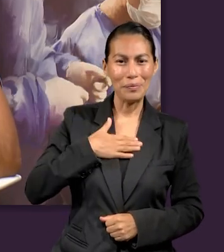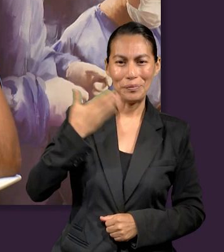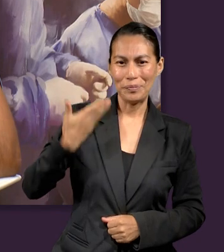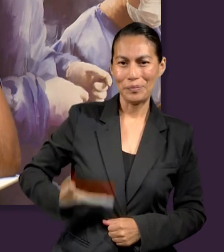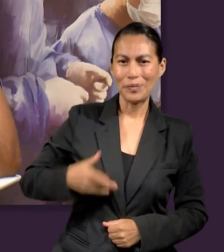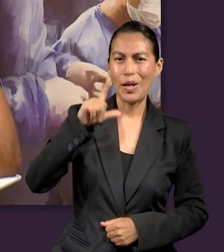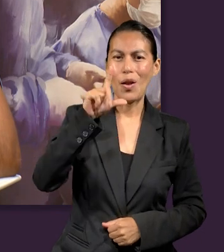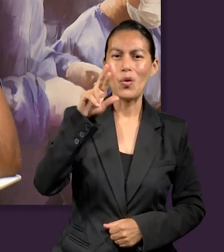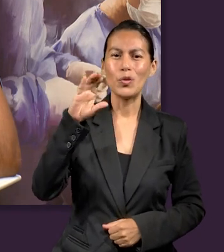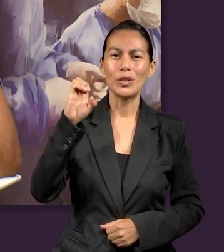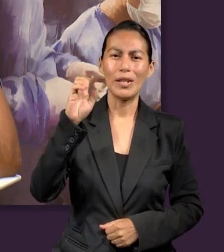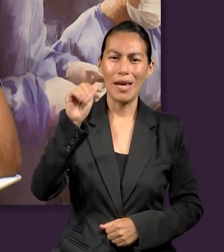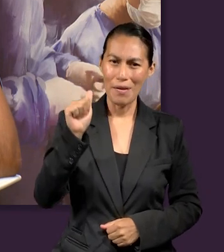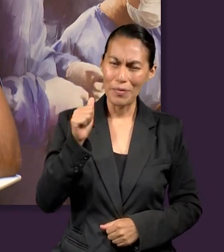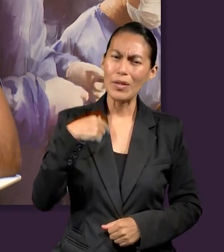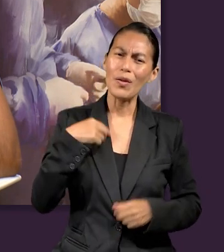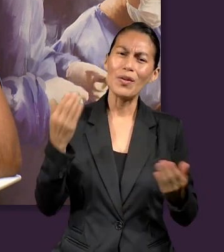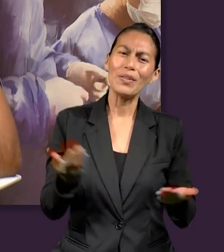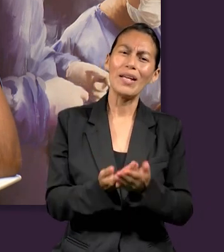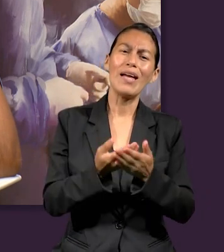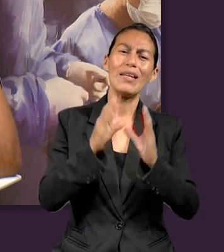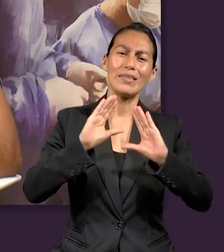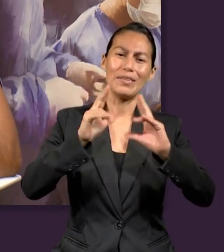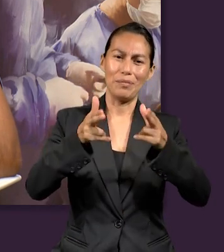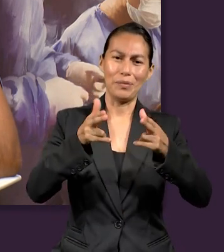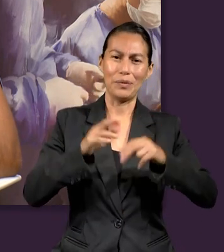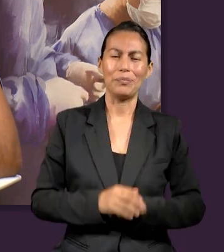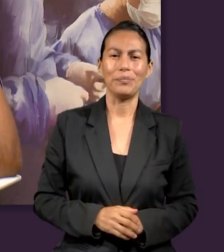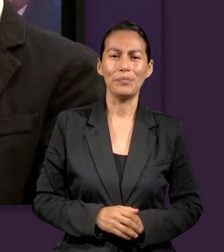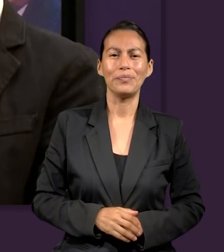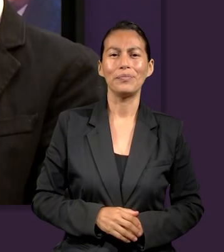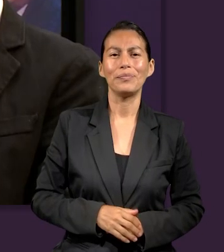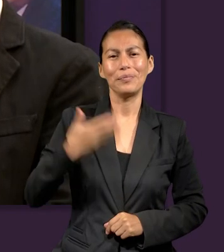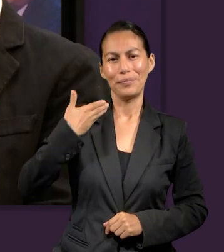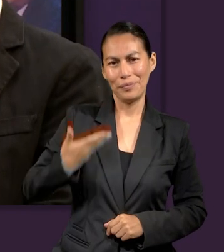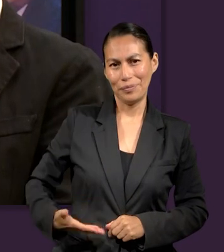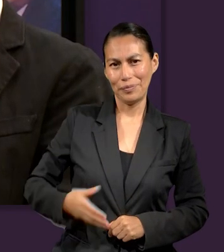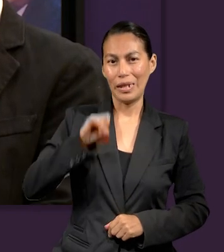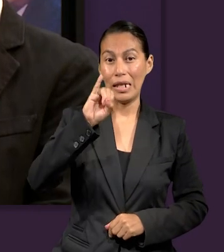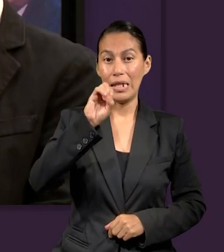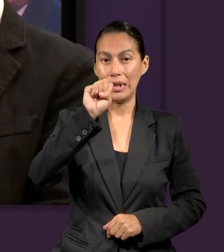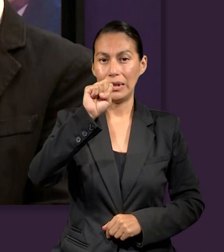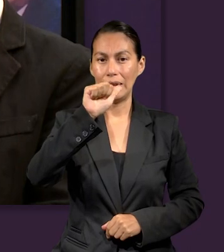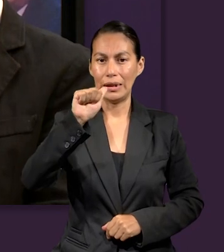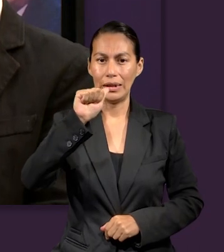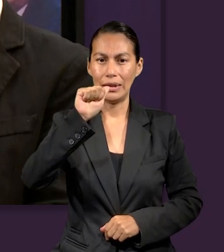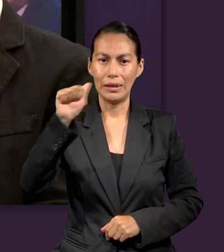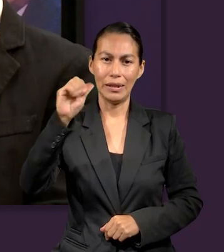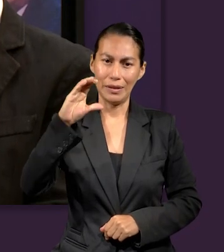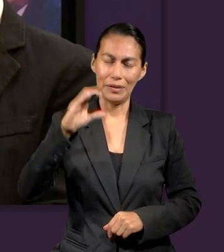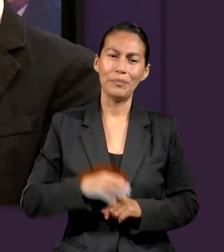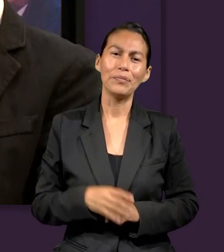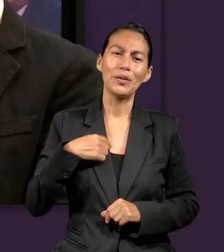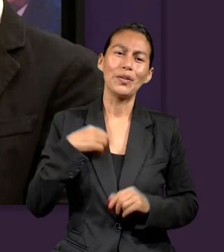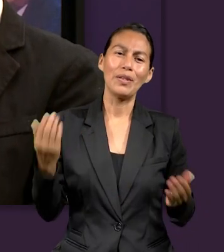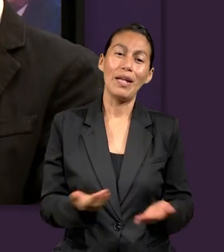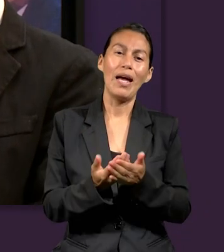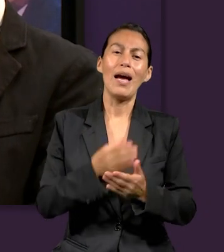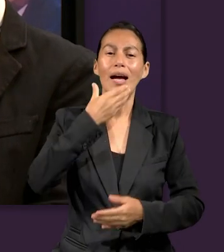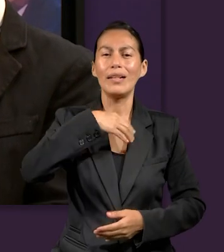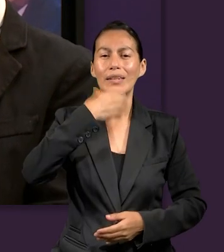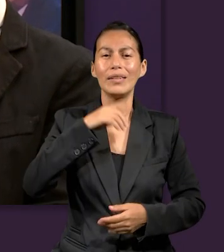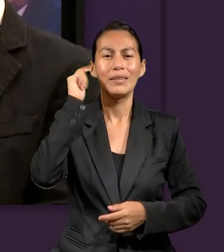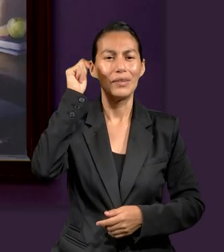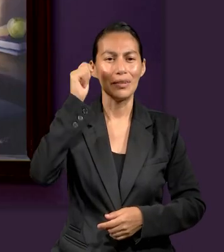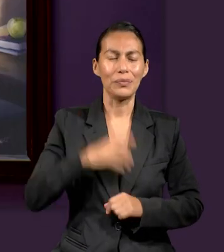nombre es Lucía Morales y soy originaria de Chiapas. Mi nombre es Isaac Angeben y soy oriundo de